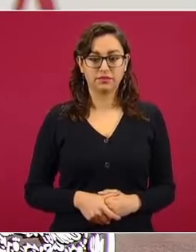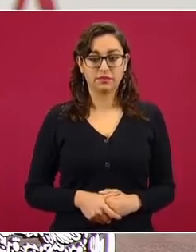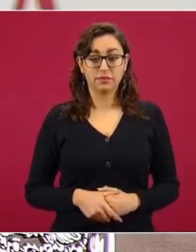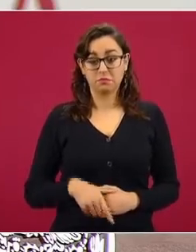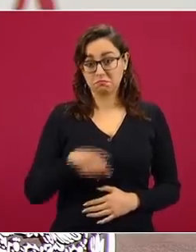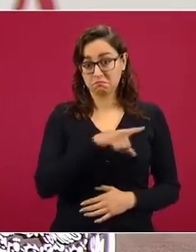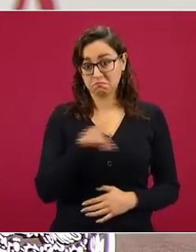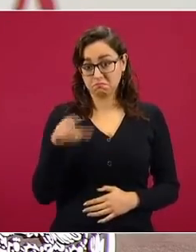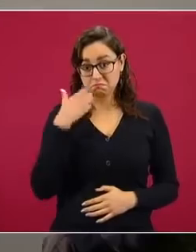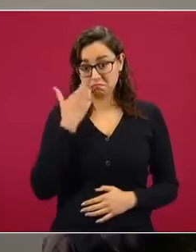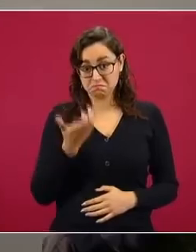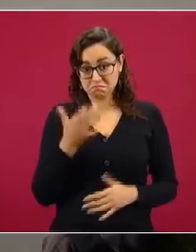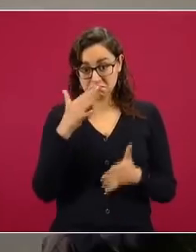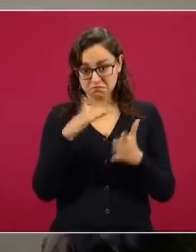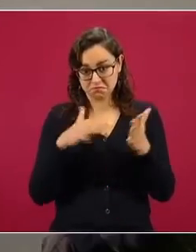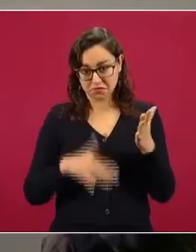de tarea.